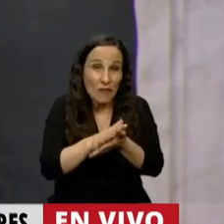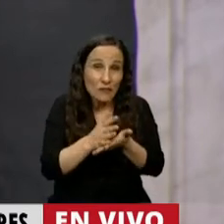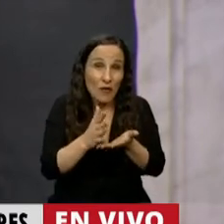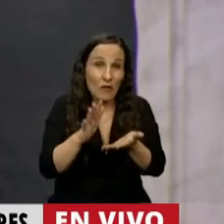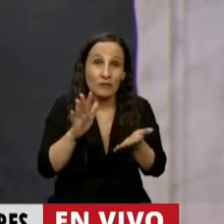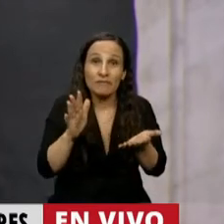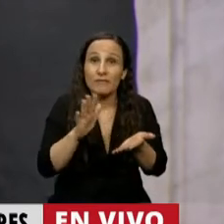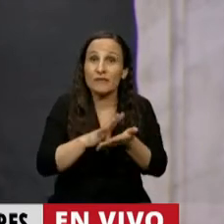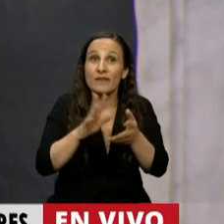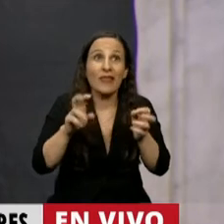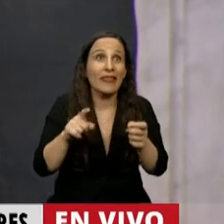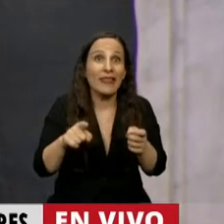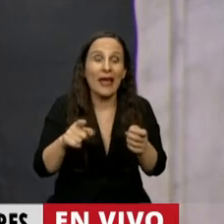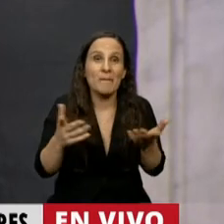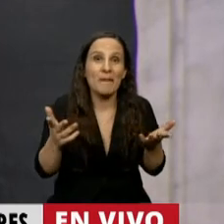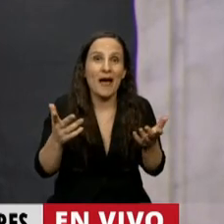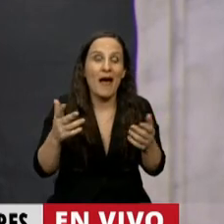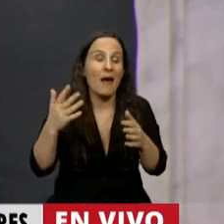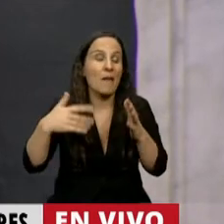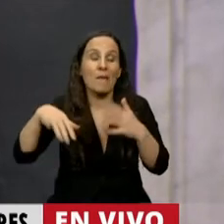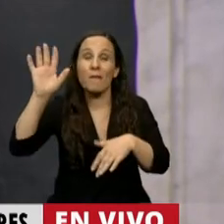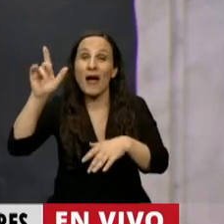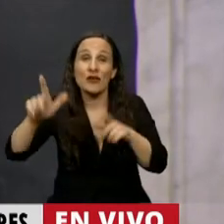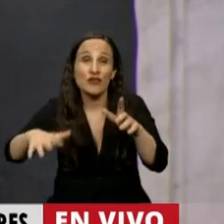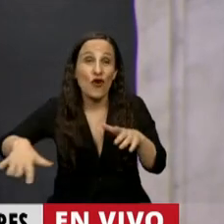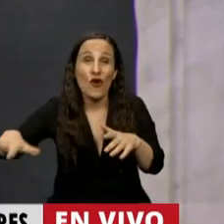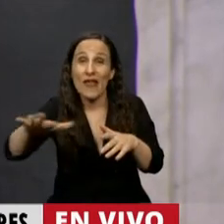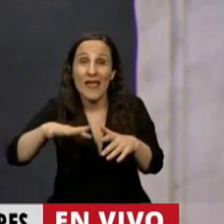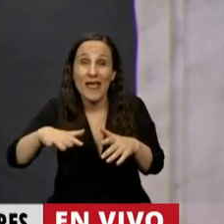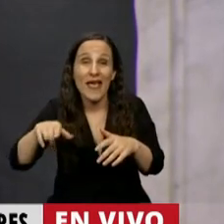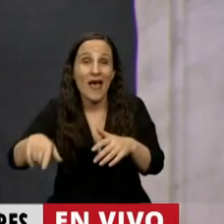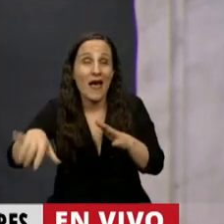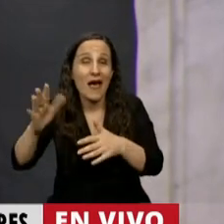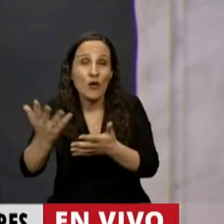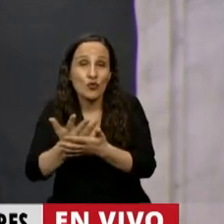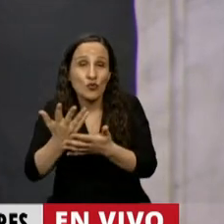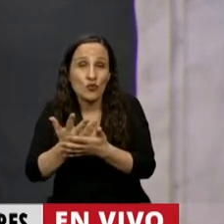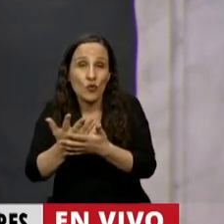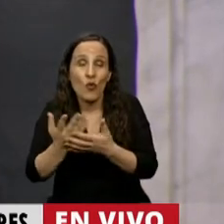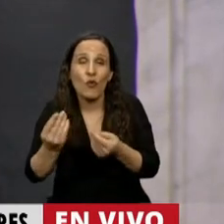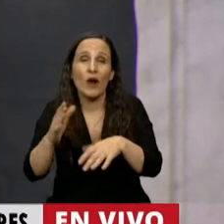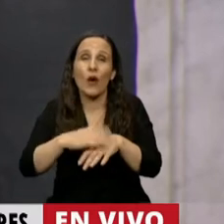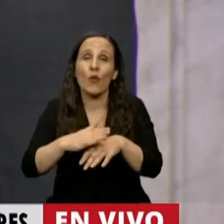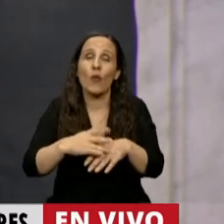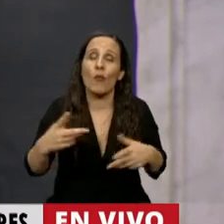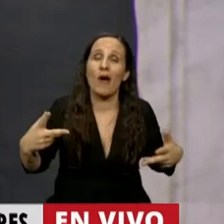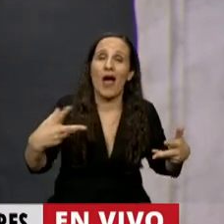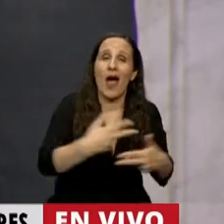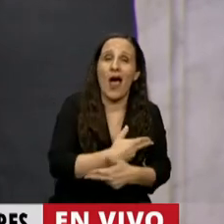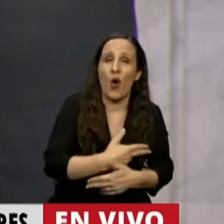cuestiones sustanciales de las grandes mayorías populares que hoy están sufriendo las consecuencias de un brutal ajuste,